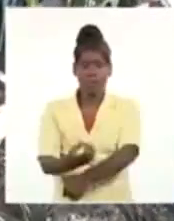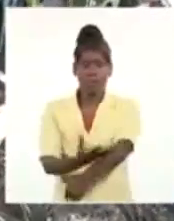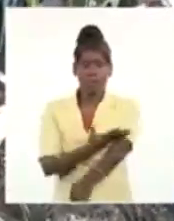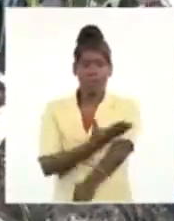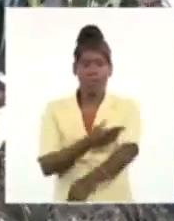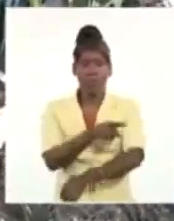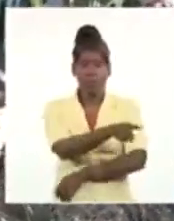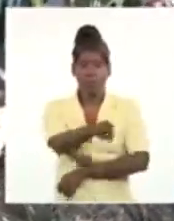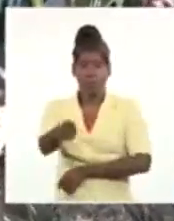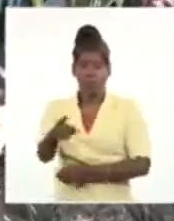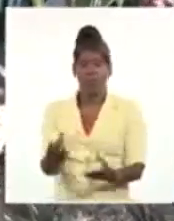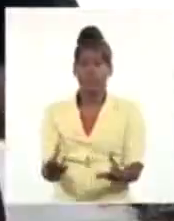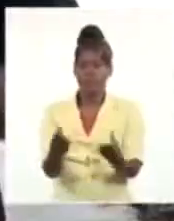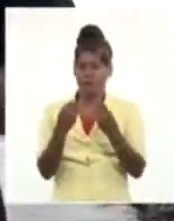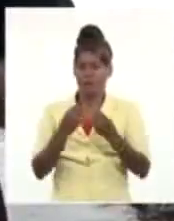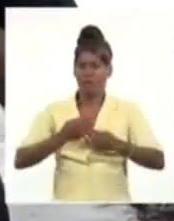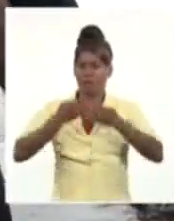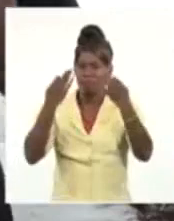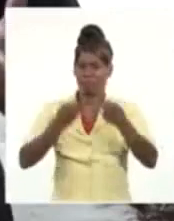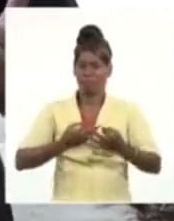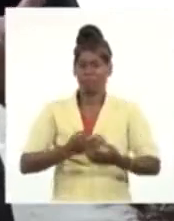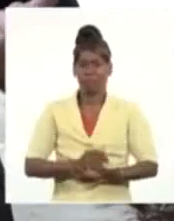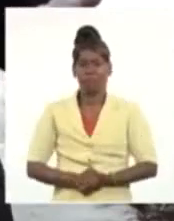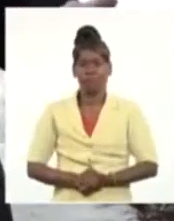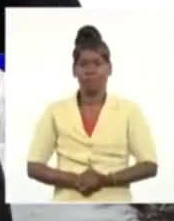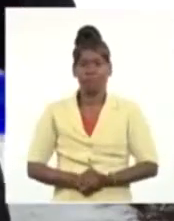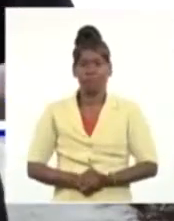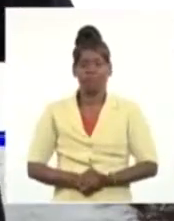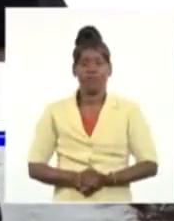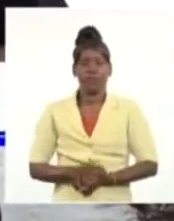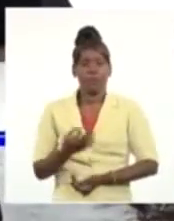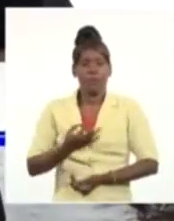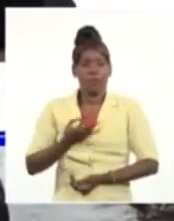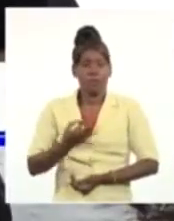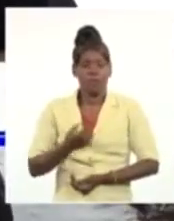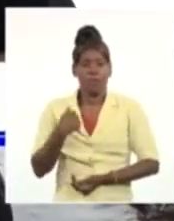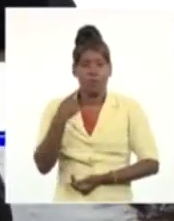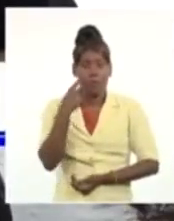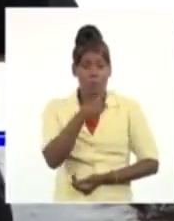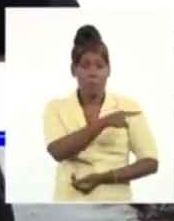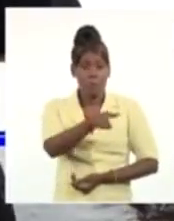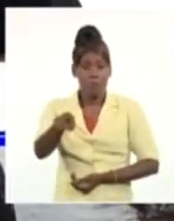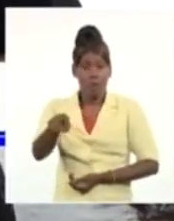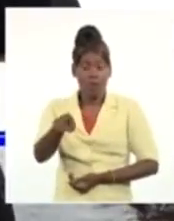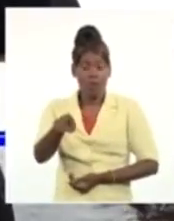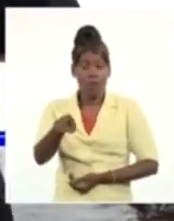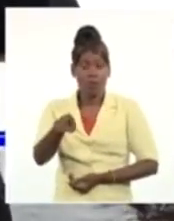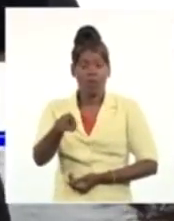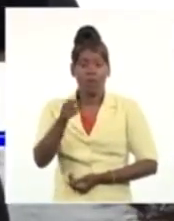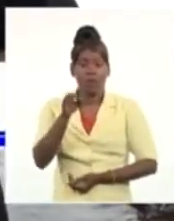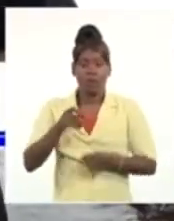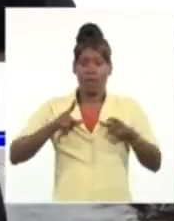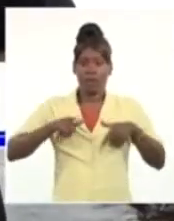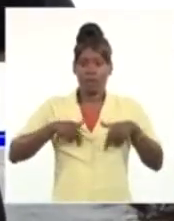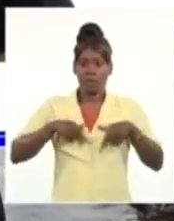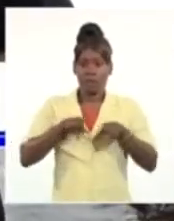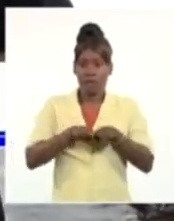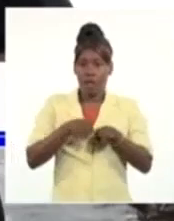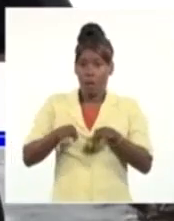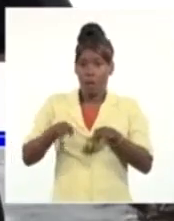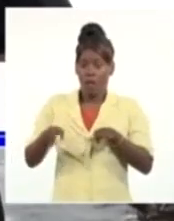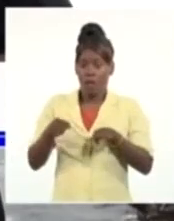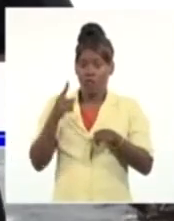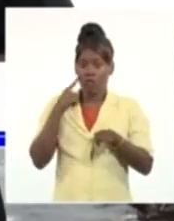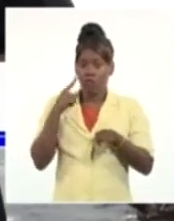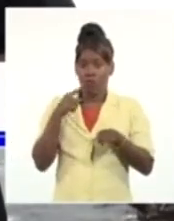candidatura a la que pertenece. Lo uno cuando aprecia a los compañeros que están ocupando la candidatura es que